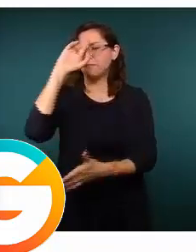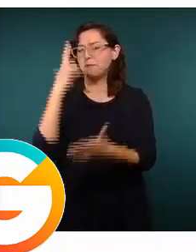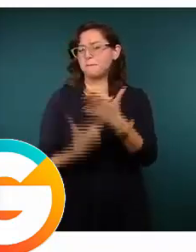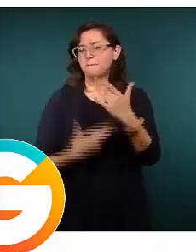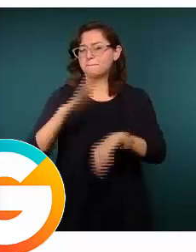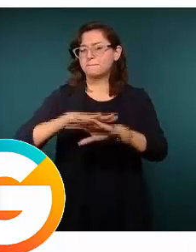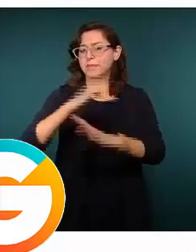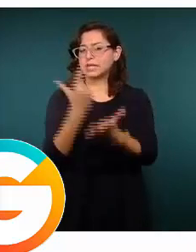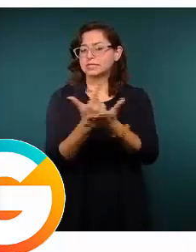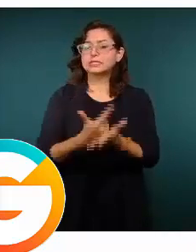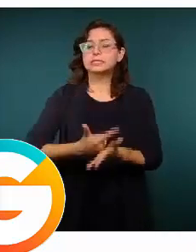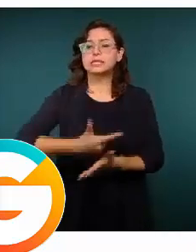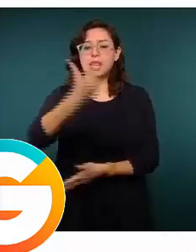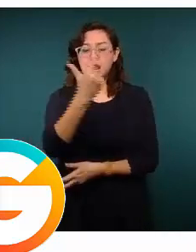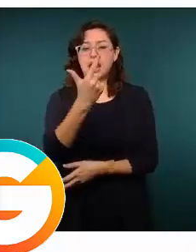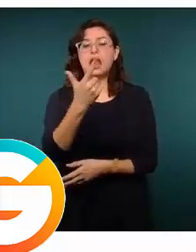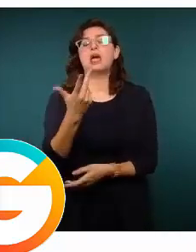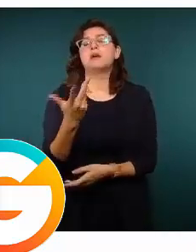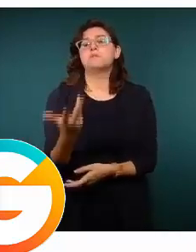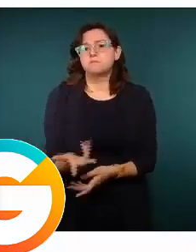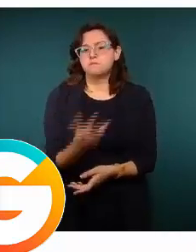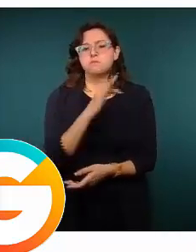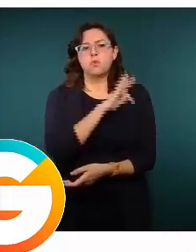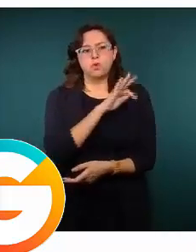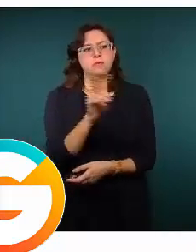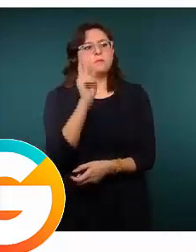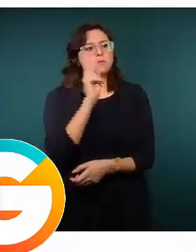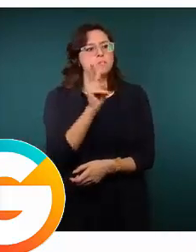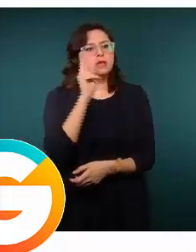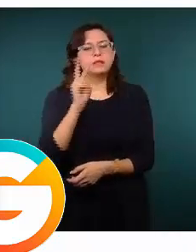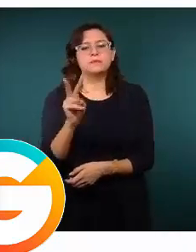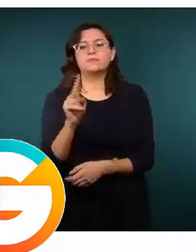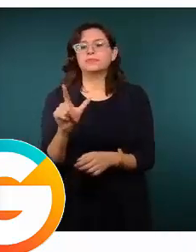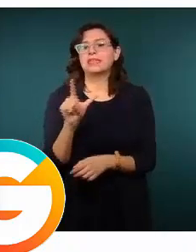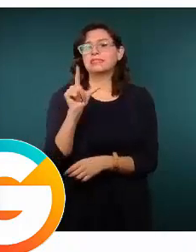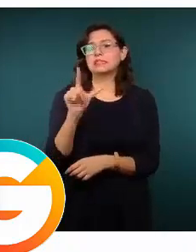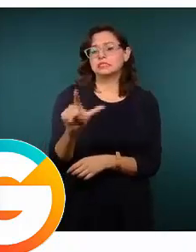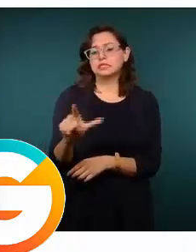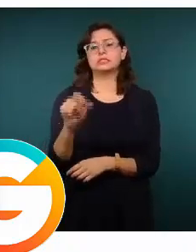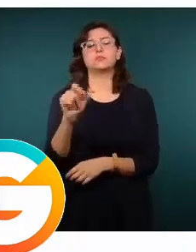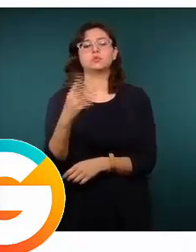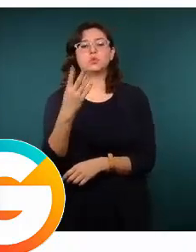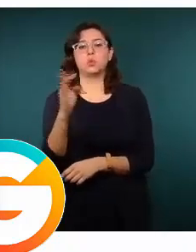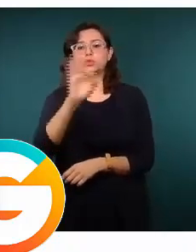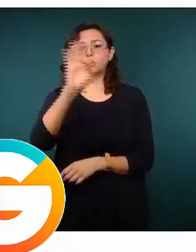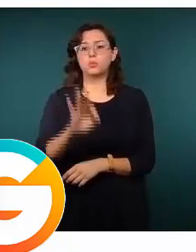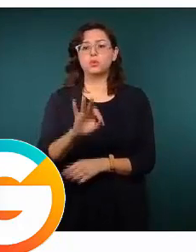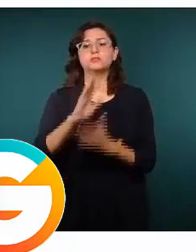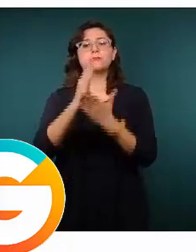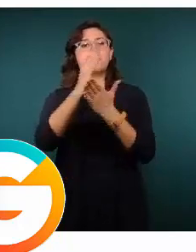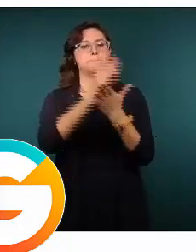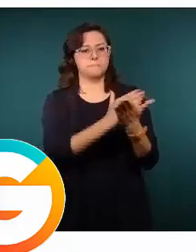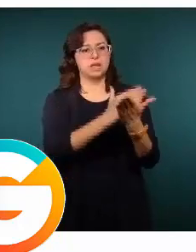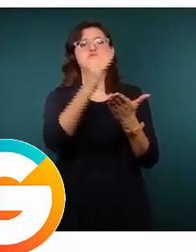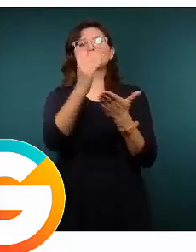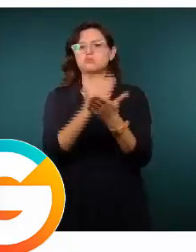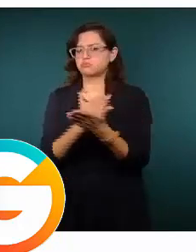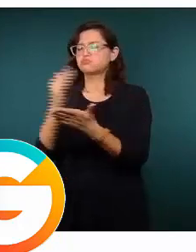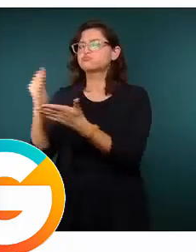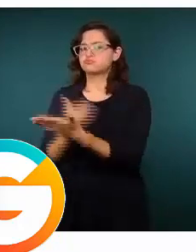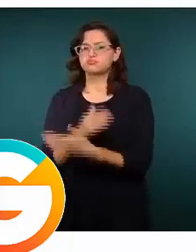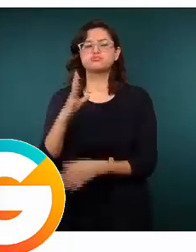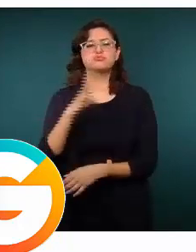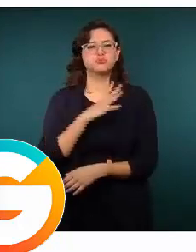destacamos que se ha logrado una disminución del 17.4 por ciento en los delitos de alto impacto,